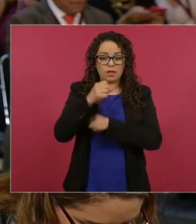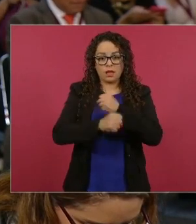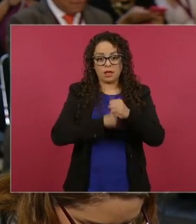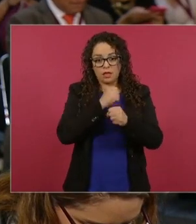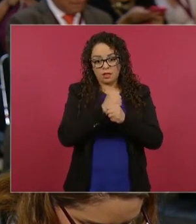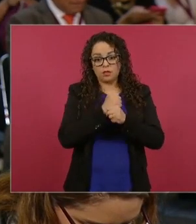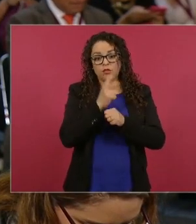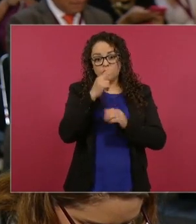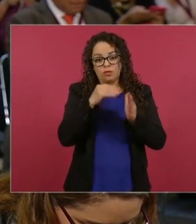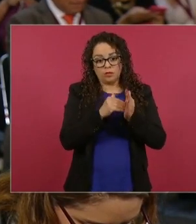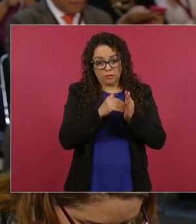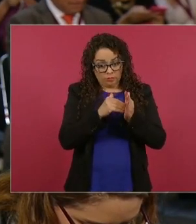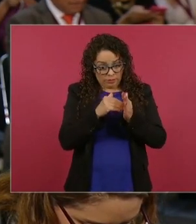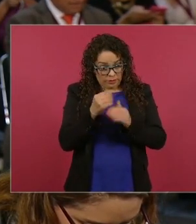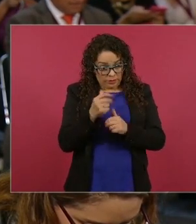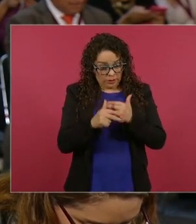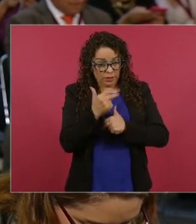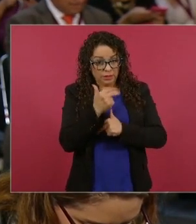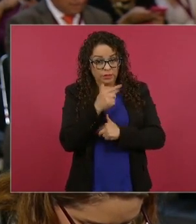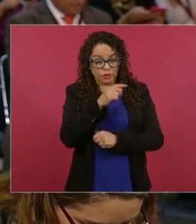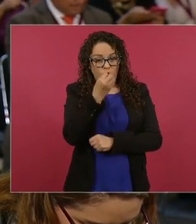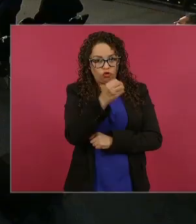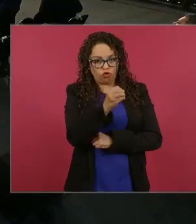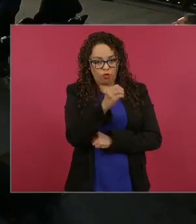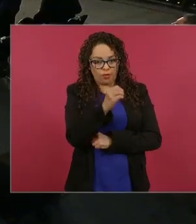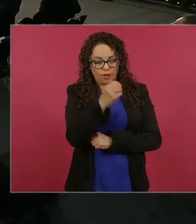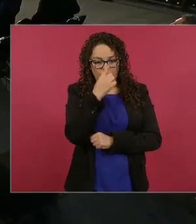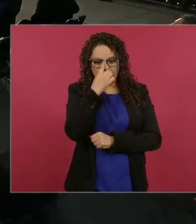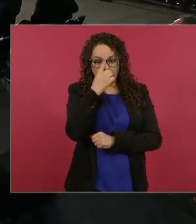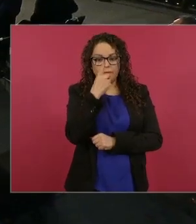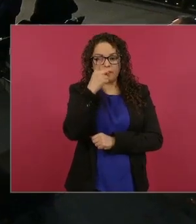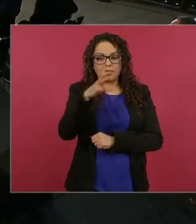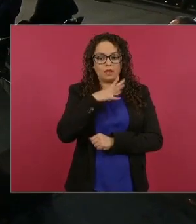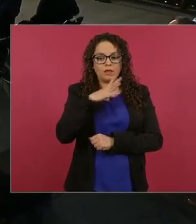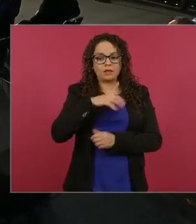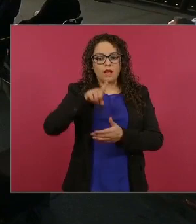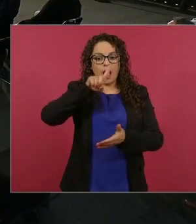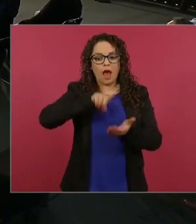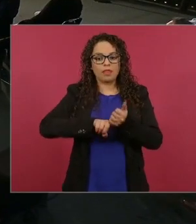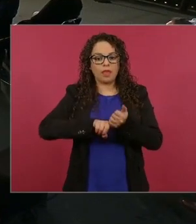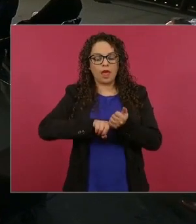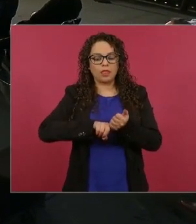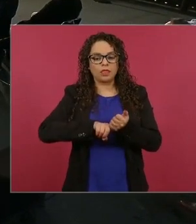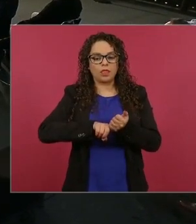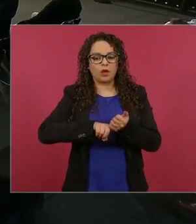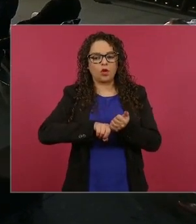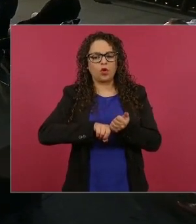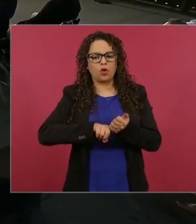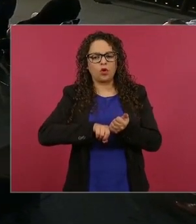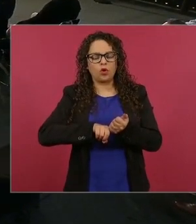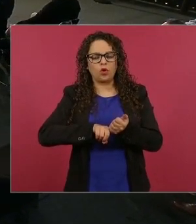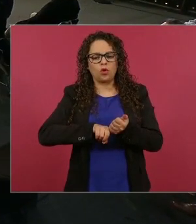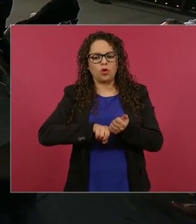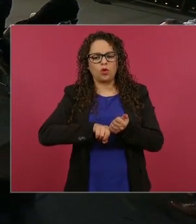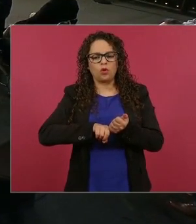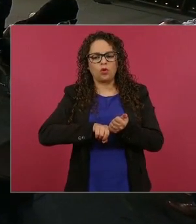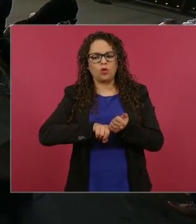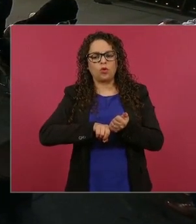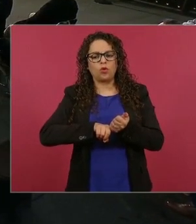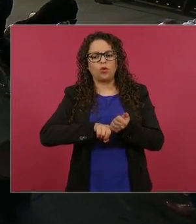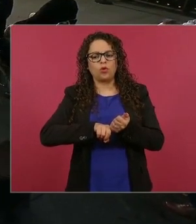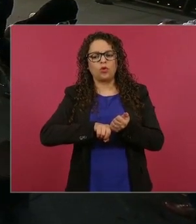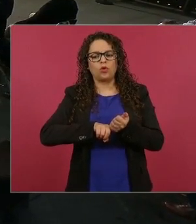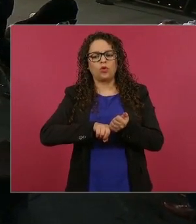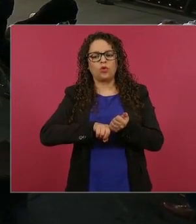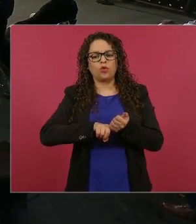el convertido catalítico automotriz tiene en su interior una carcasa en el interior de su carcasa una